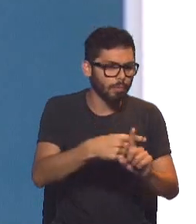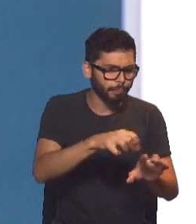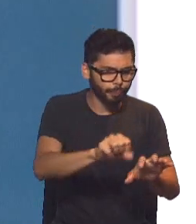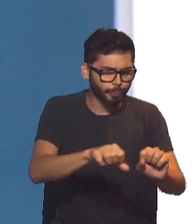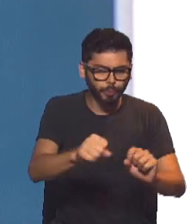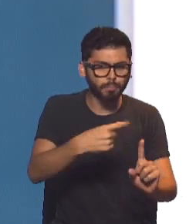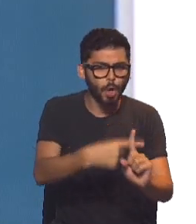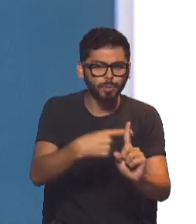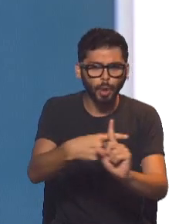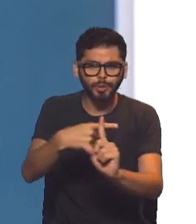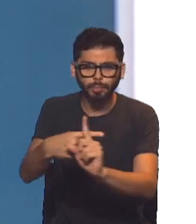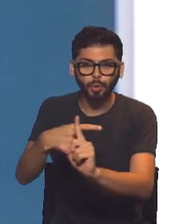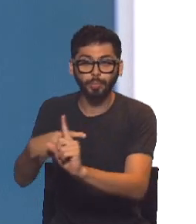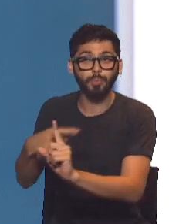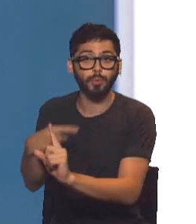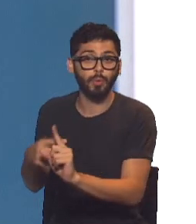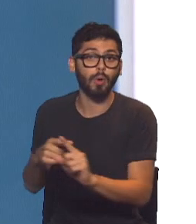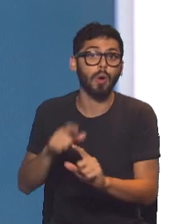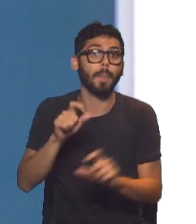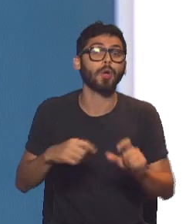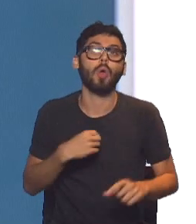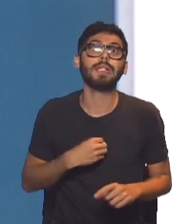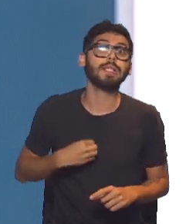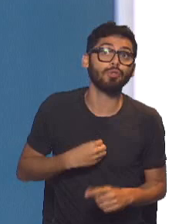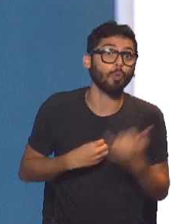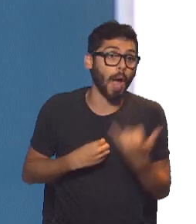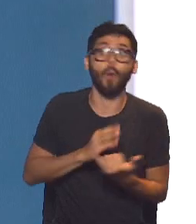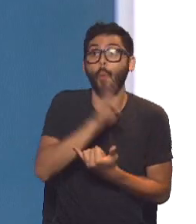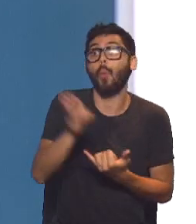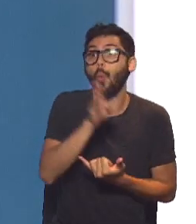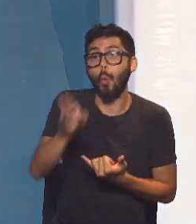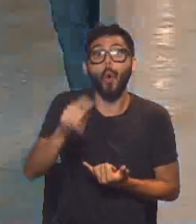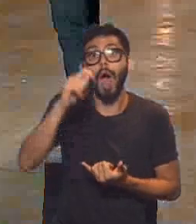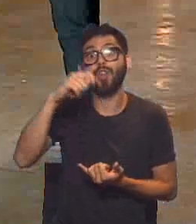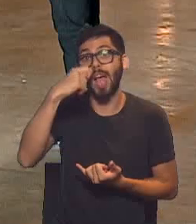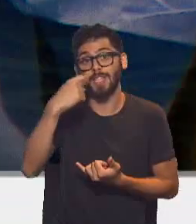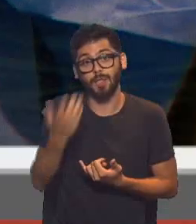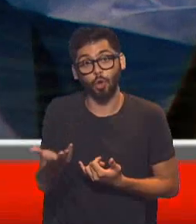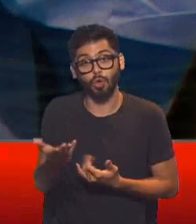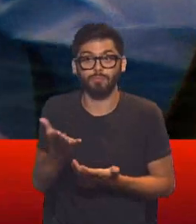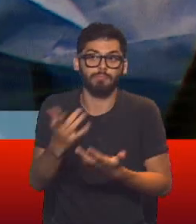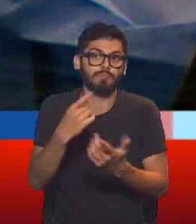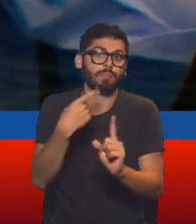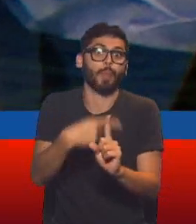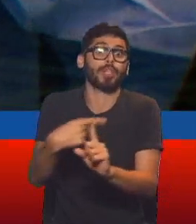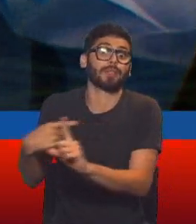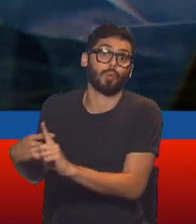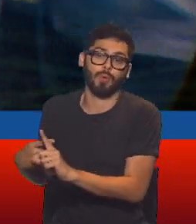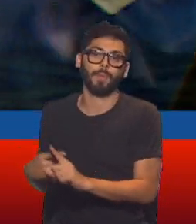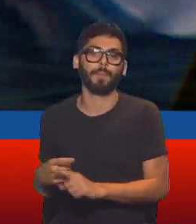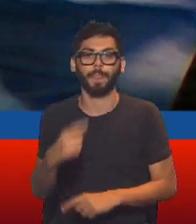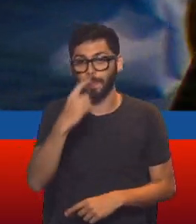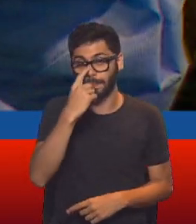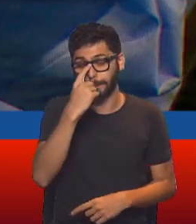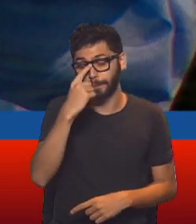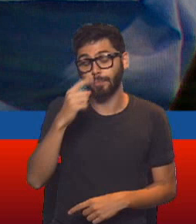Un alto número de sintomáticos son los que se están testeando y evidentemente dan positivo. Hoy tenemos,